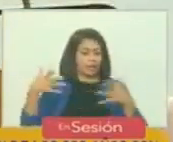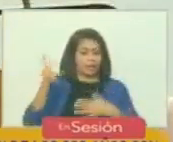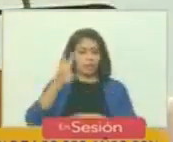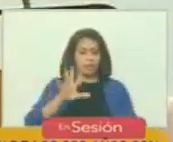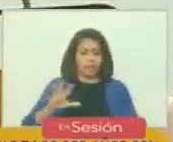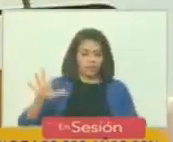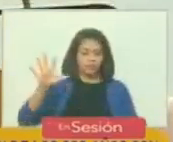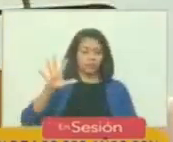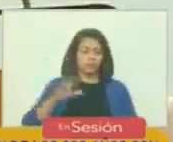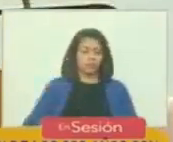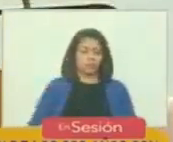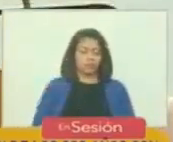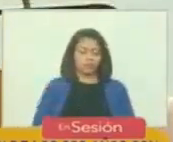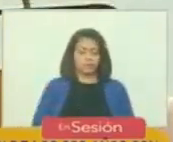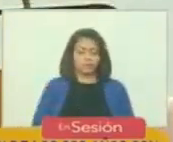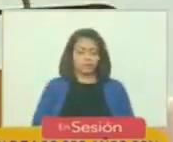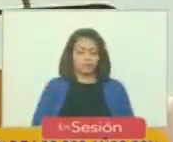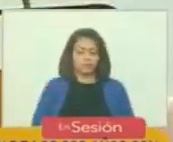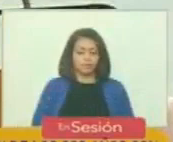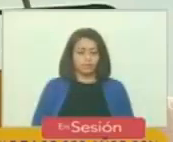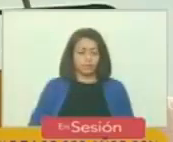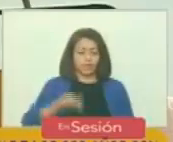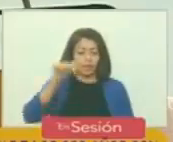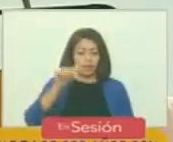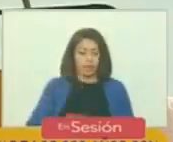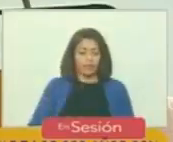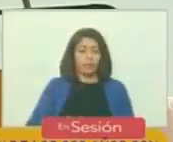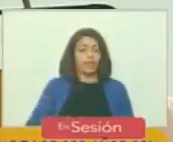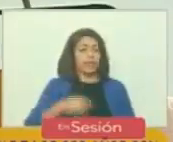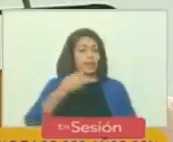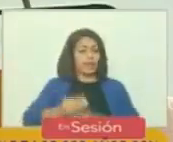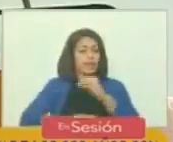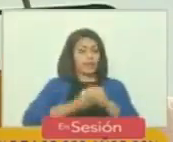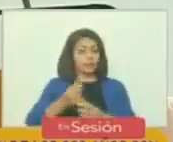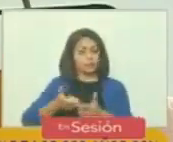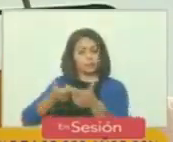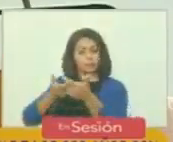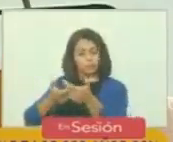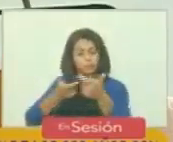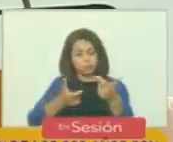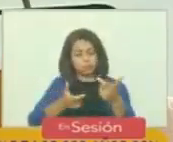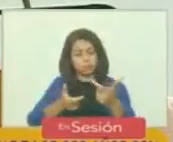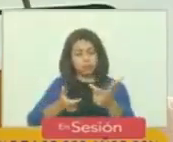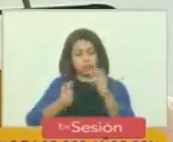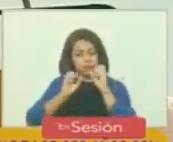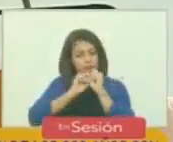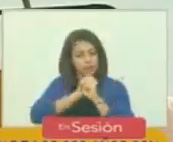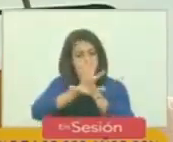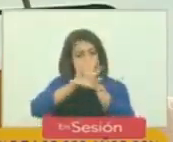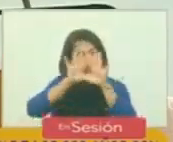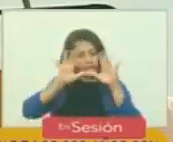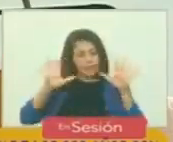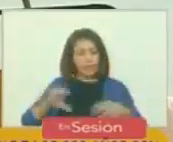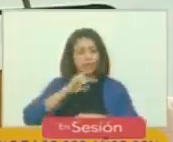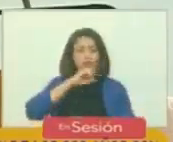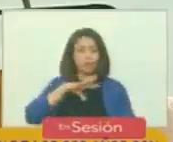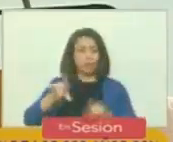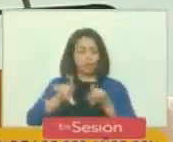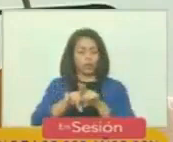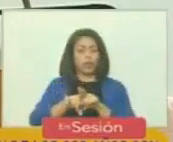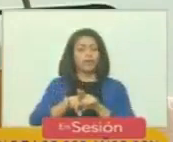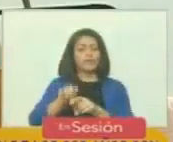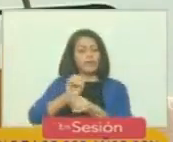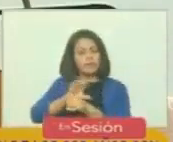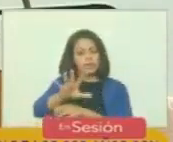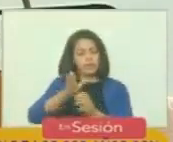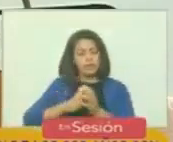Venezuela sobre este épico hecho de armas que brilla por sí solo en nuestra historia como faro de